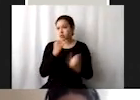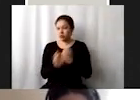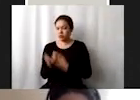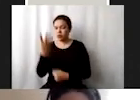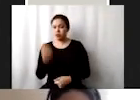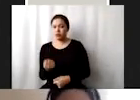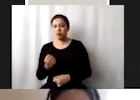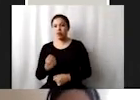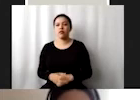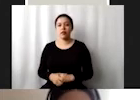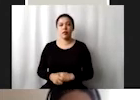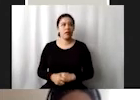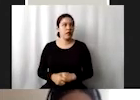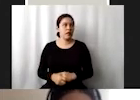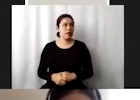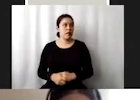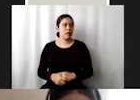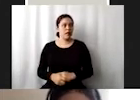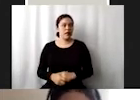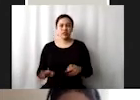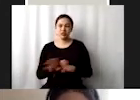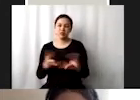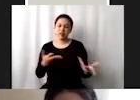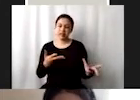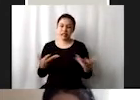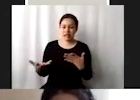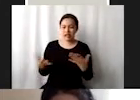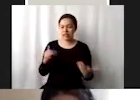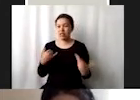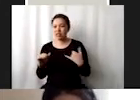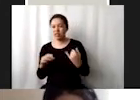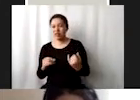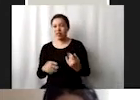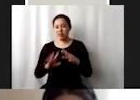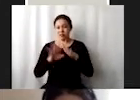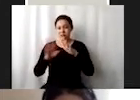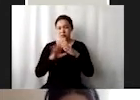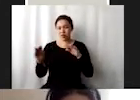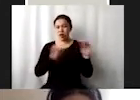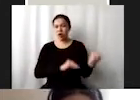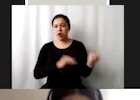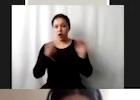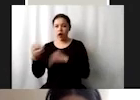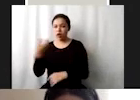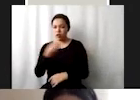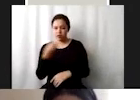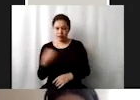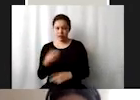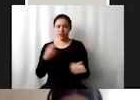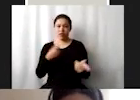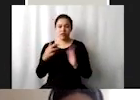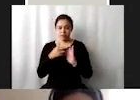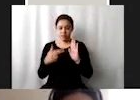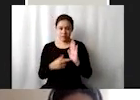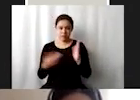dejó muy ambiguo esta meta facilitar la migración y movilidad ordenada seguras regulares responsables de las